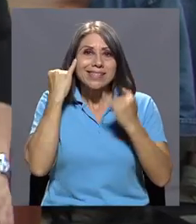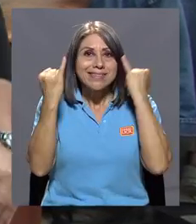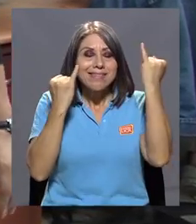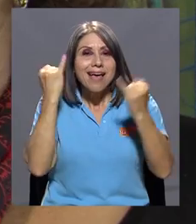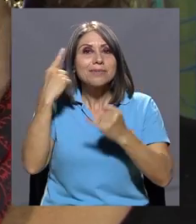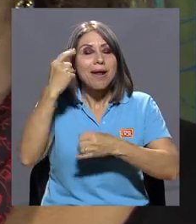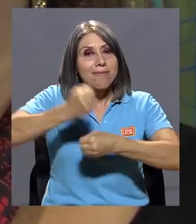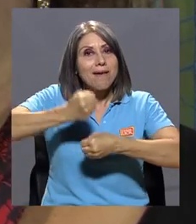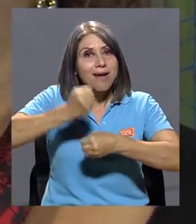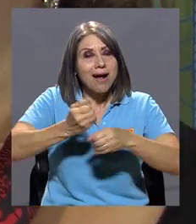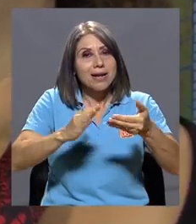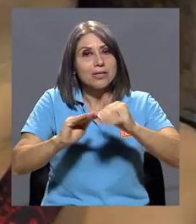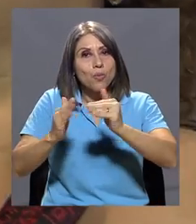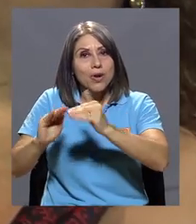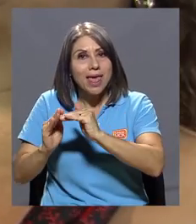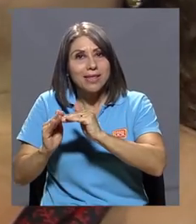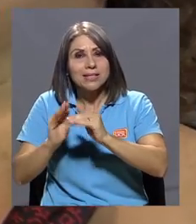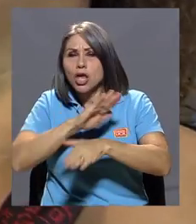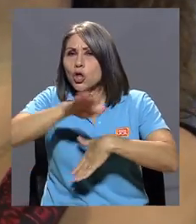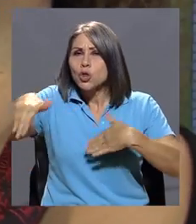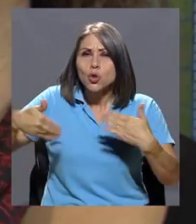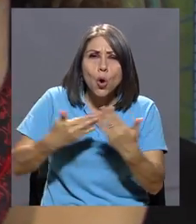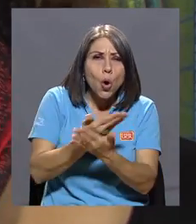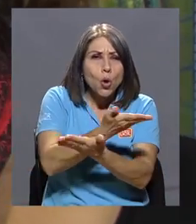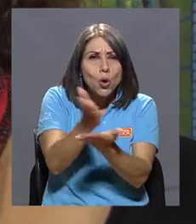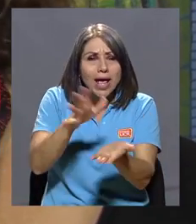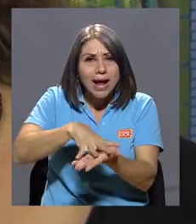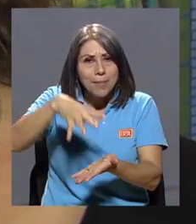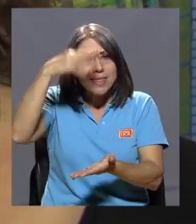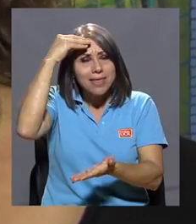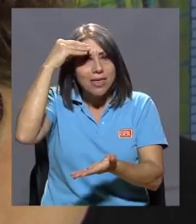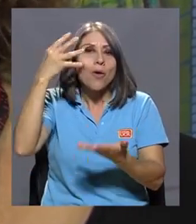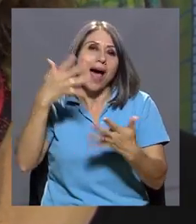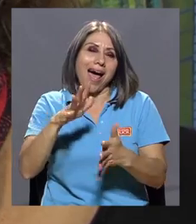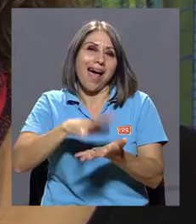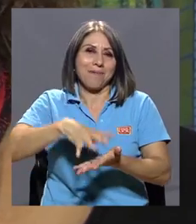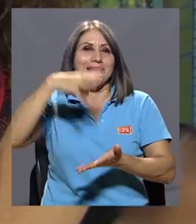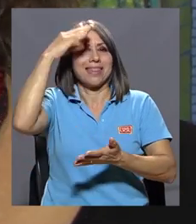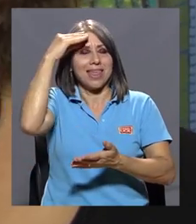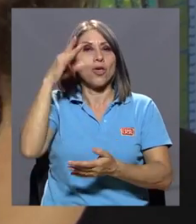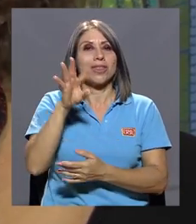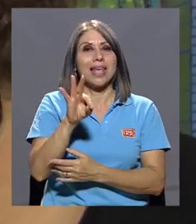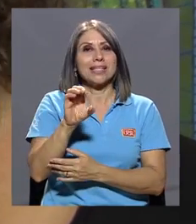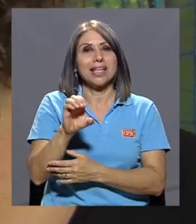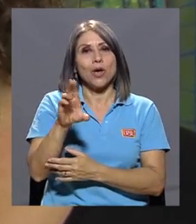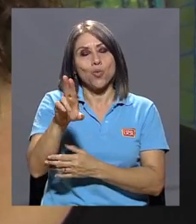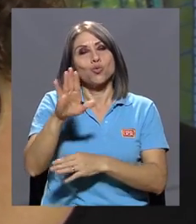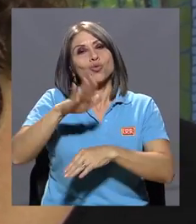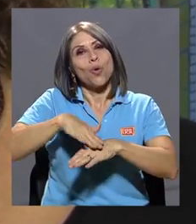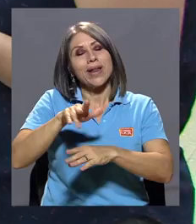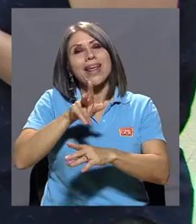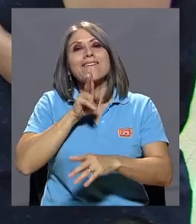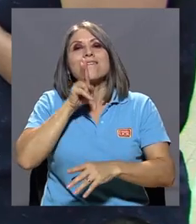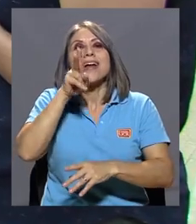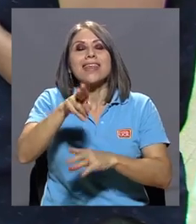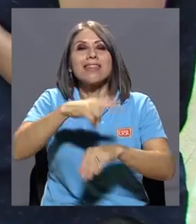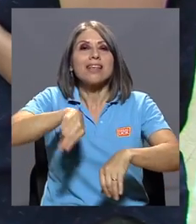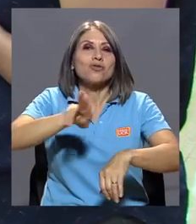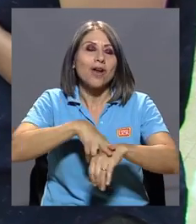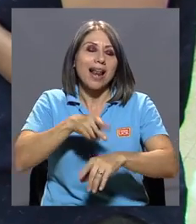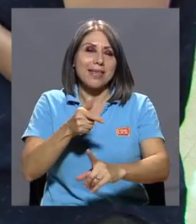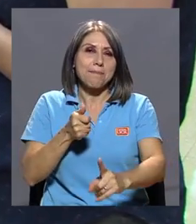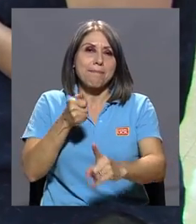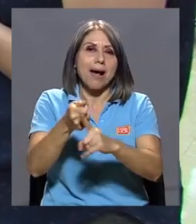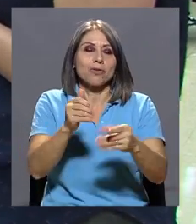comunidades, de todo lo que han aprendido, habían aprendido desde TCU, lo que es la realidad nacional, lo que es el impacto en las